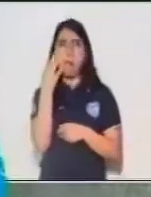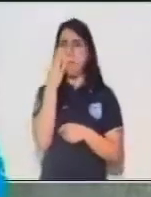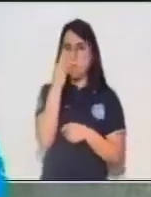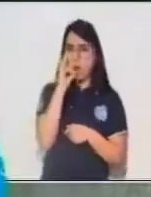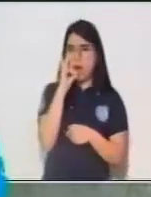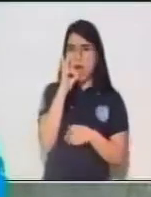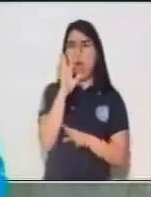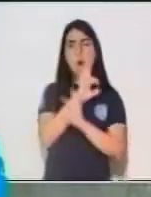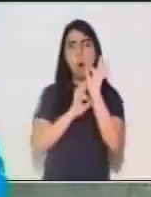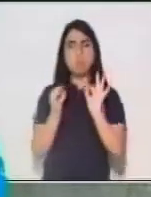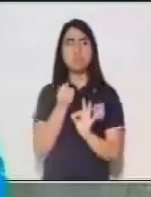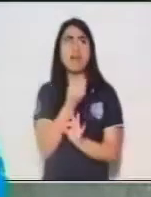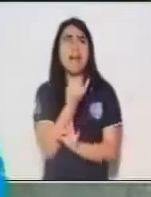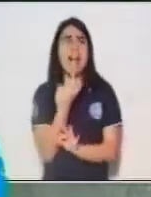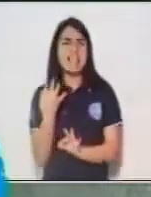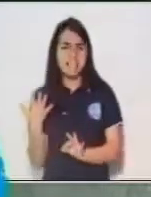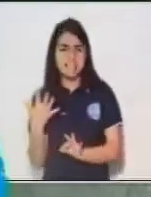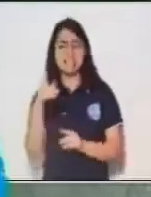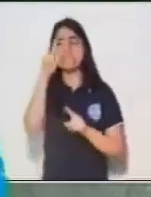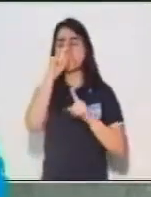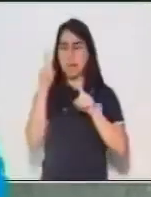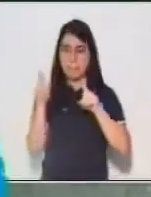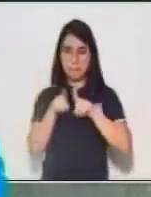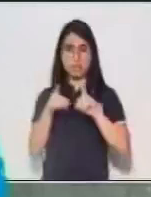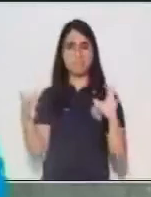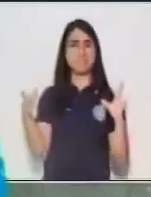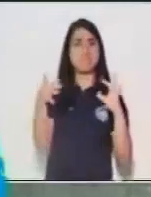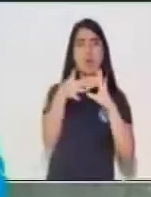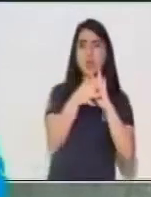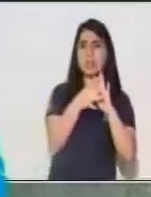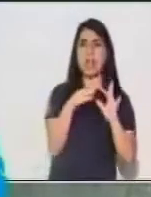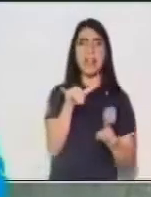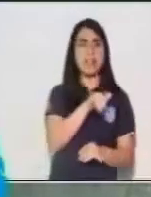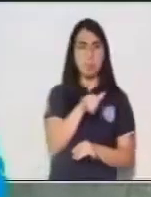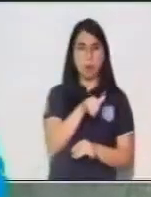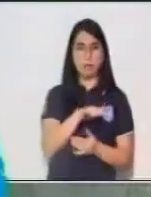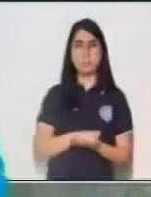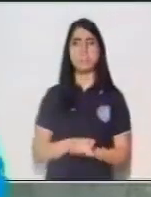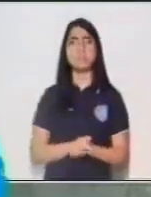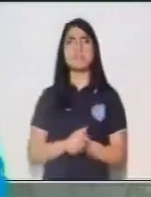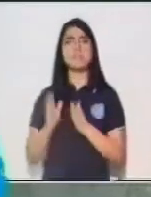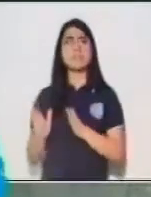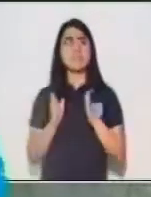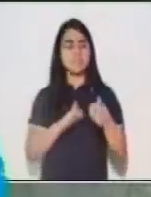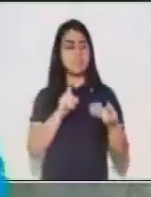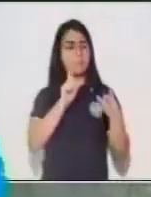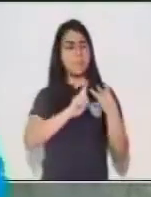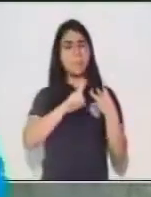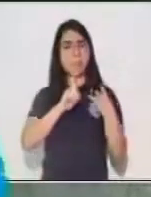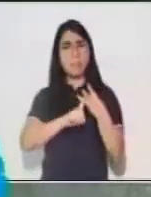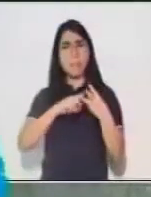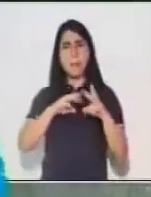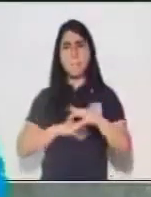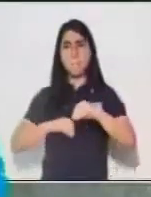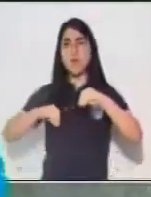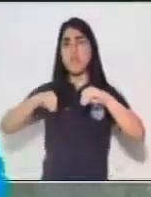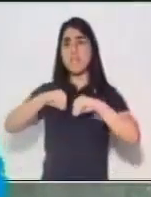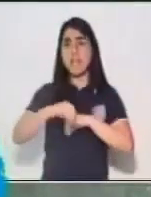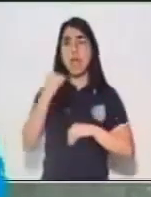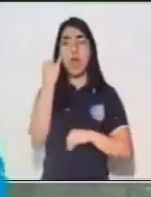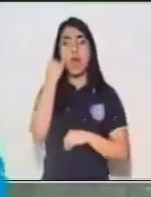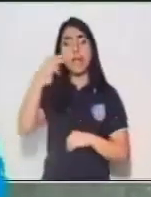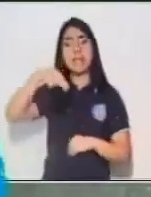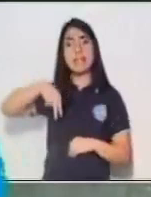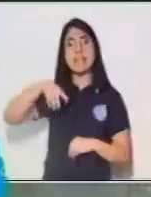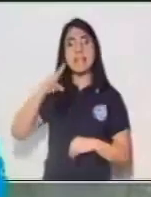núcleo. Cuando hablamos de modificador indirecto, va a ser esa palabra que se va a unir al núcleo pero a través de un